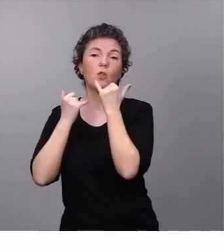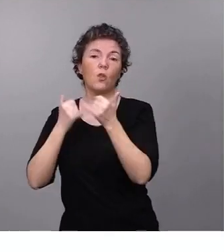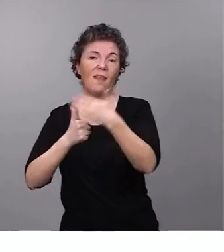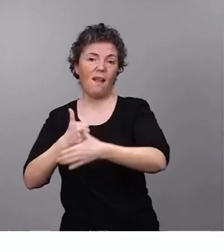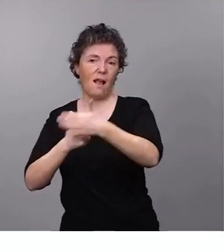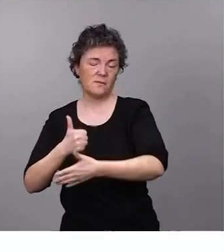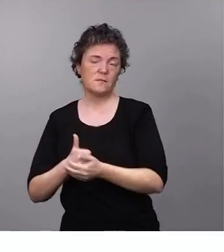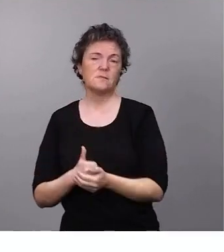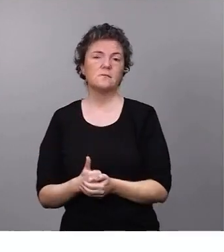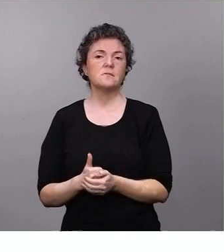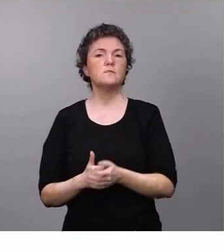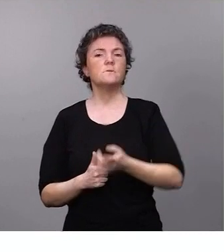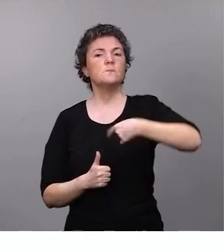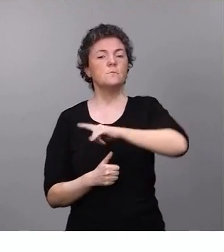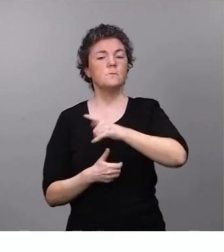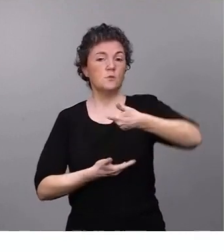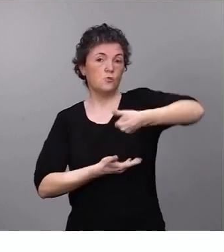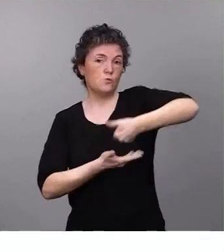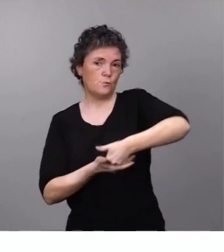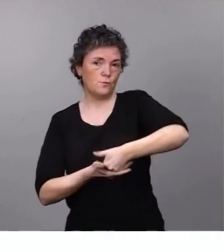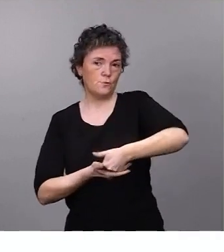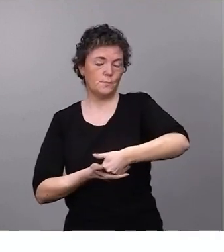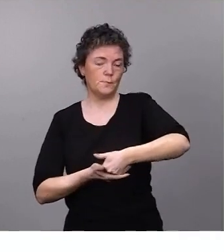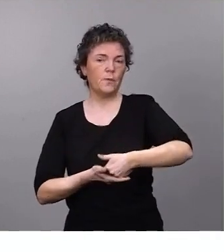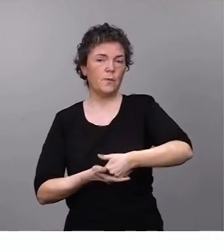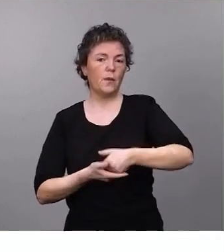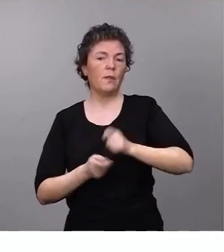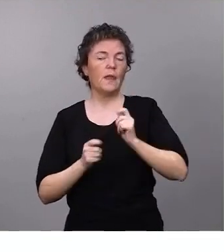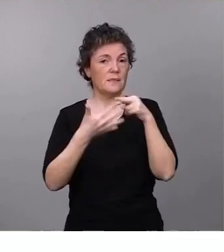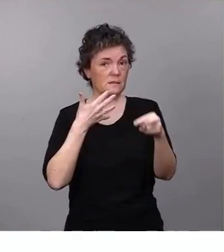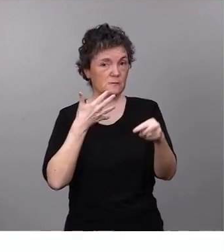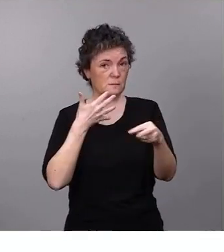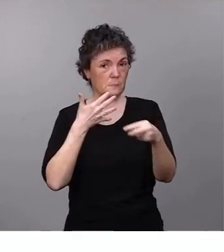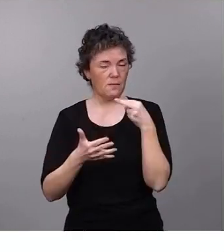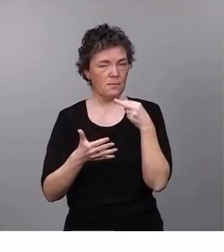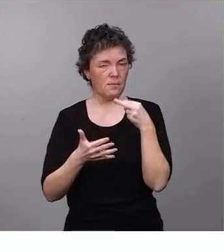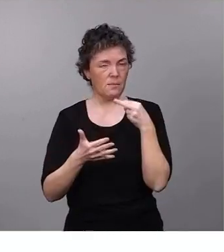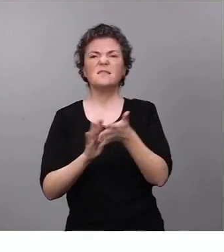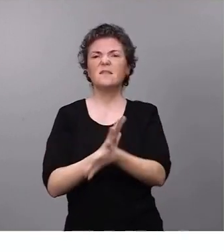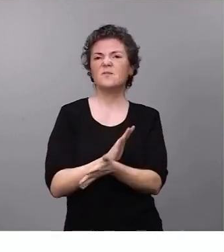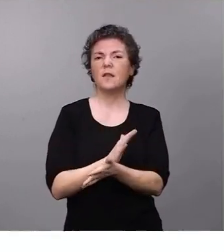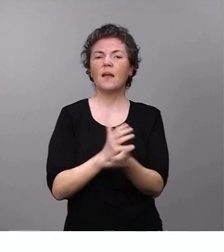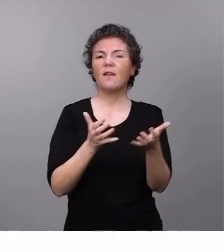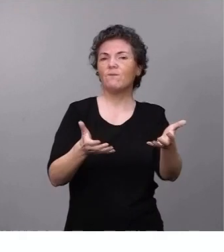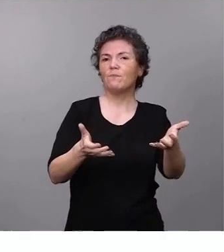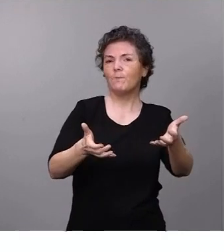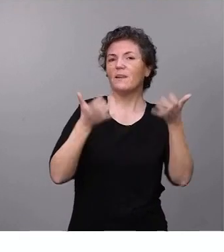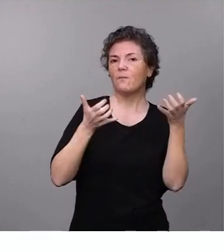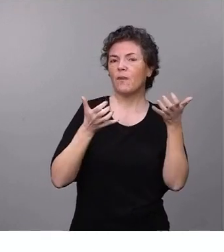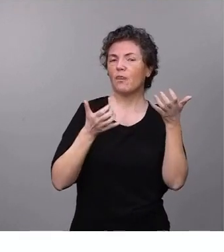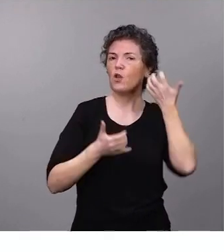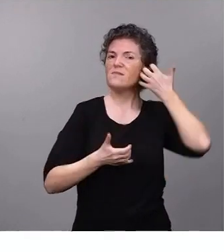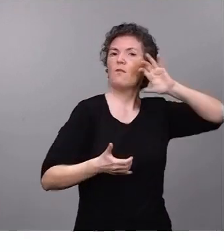Nos solicitaron que diéramos transparencia a qué significa haberse beneficiado de forma extraordinaria del